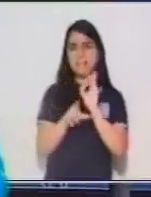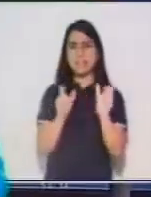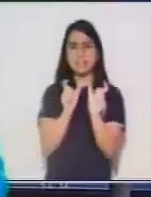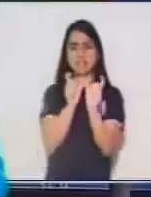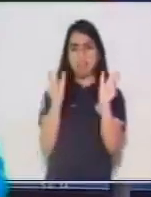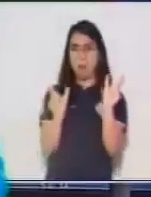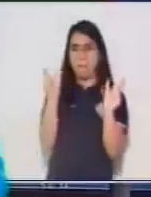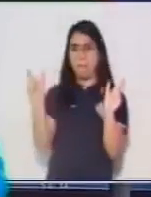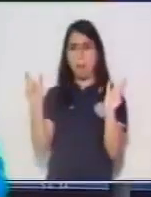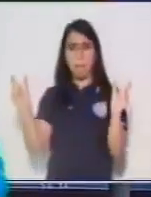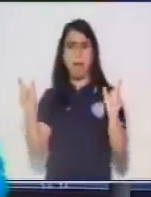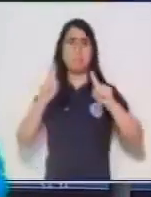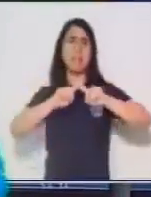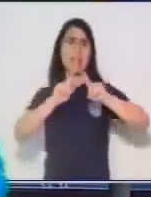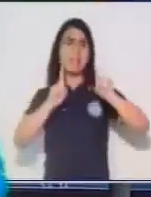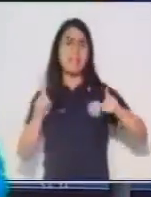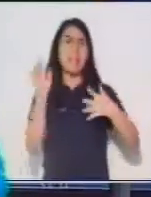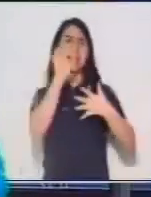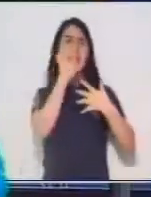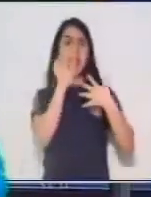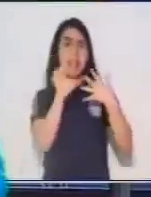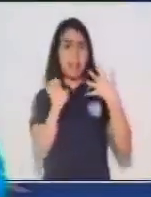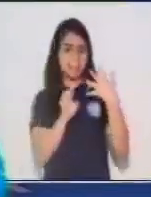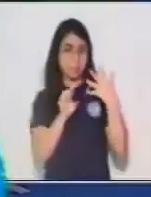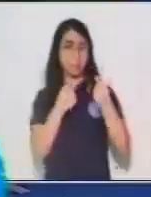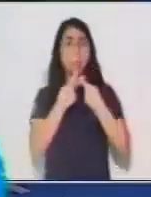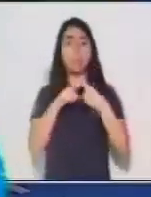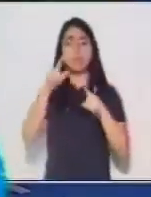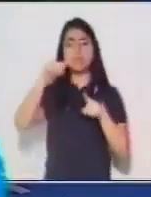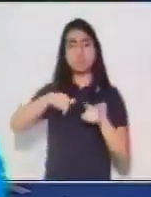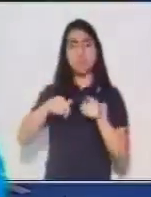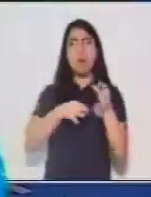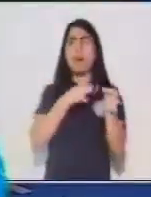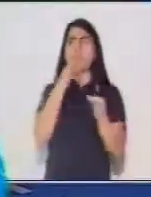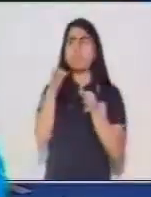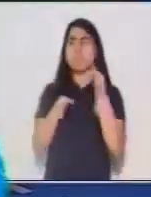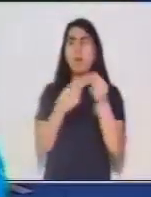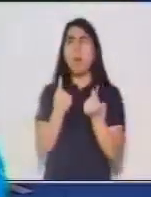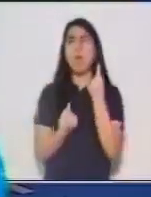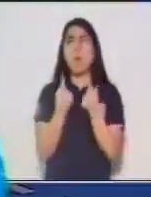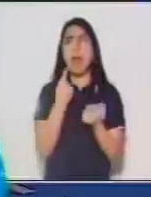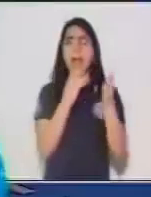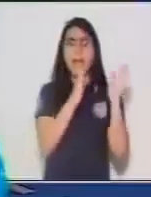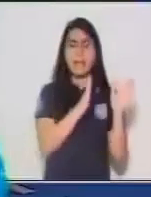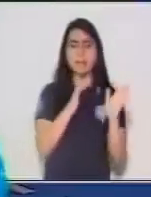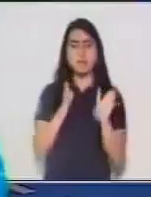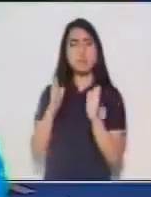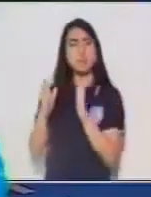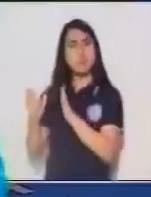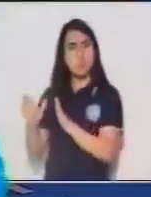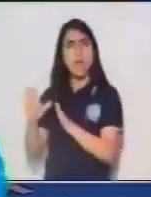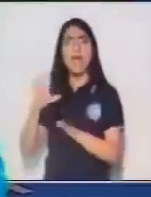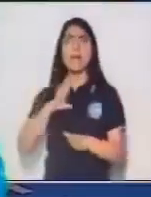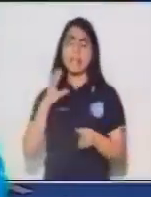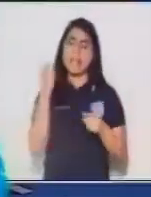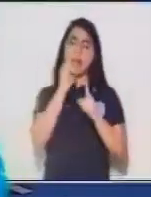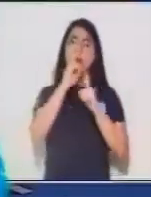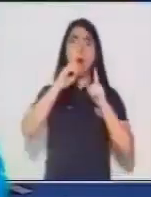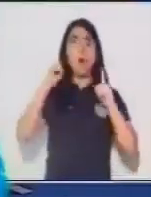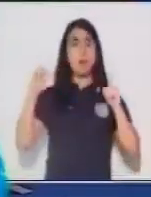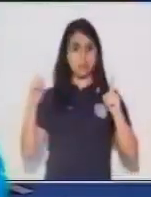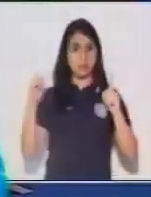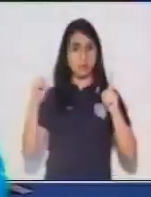acerca de esta estructura que tienen las oraciones para comenzar con lo que corresponde a los